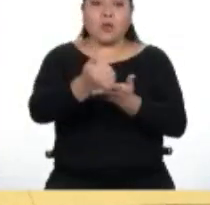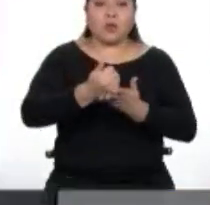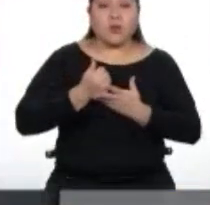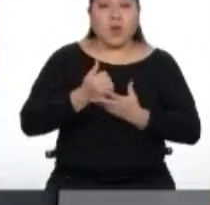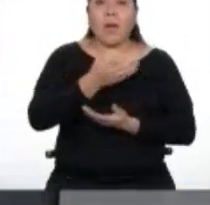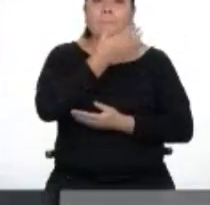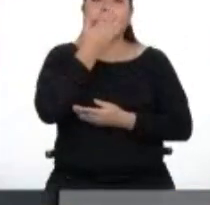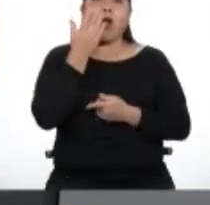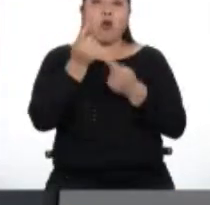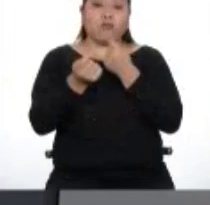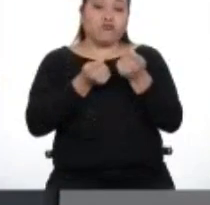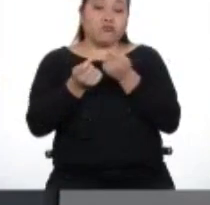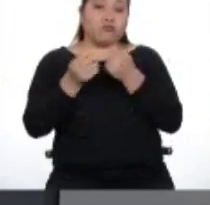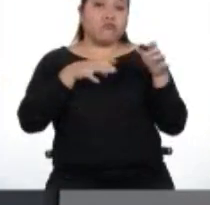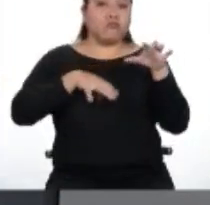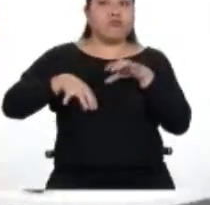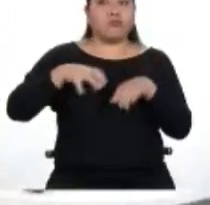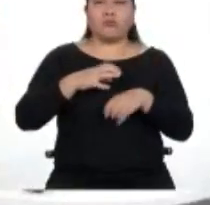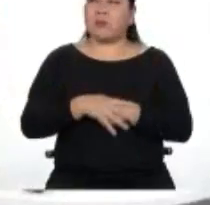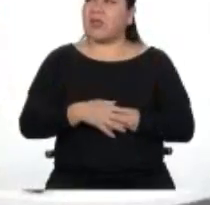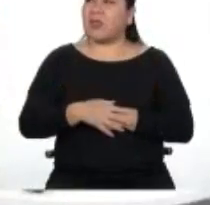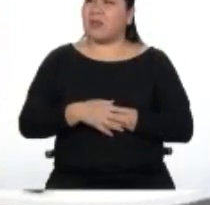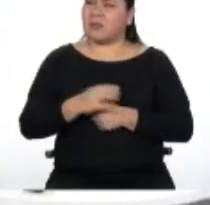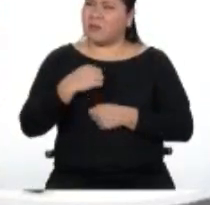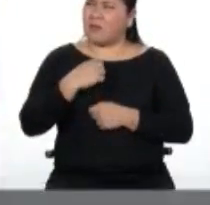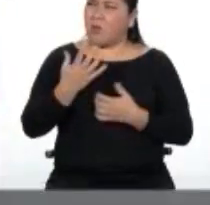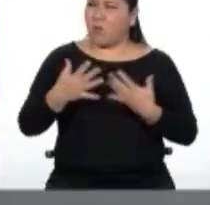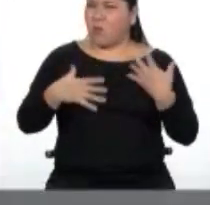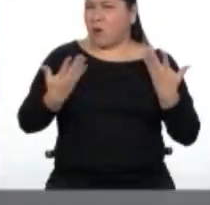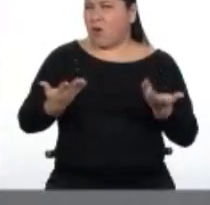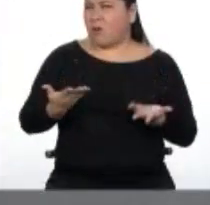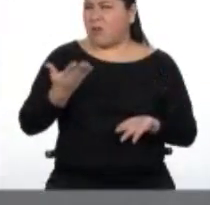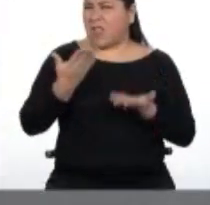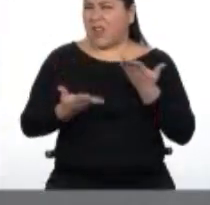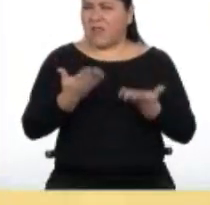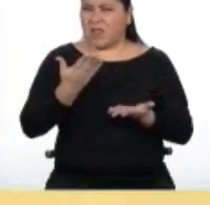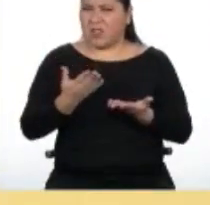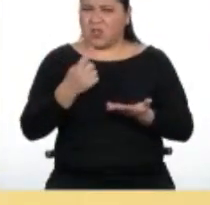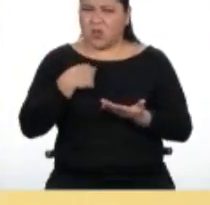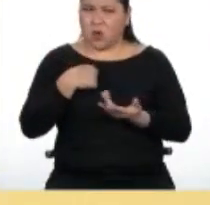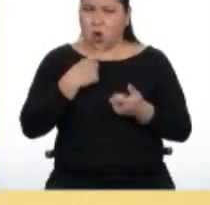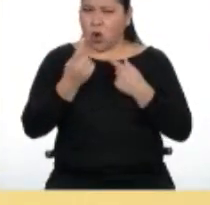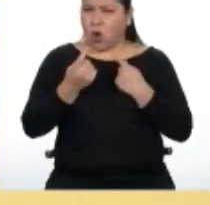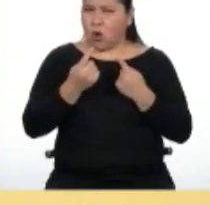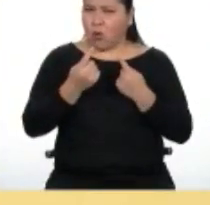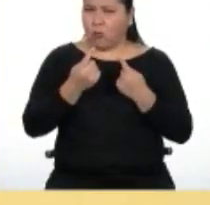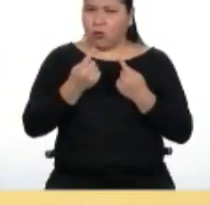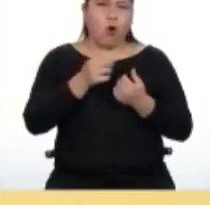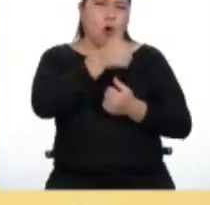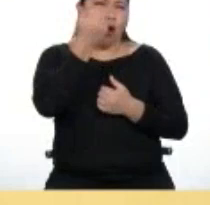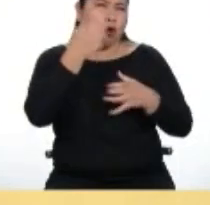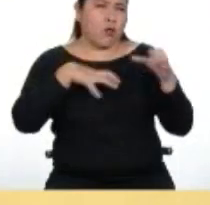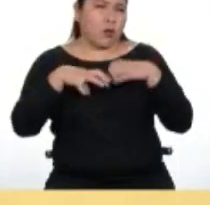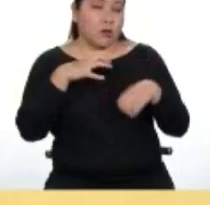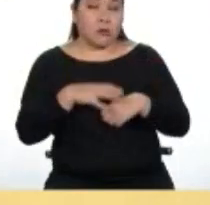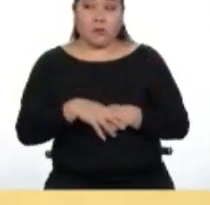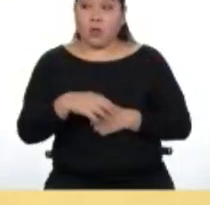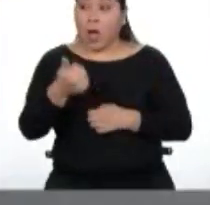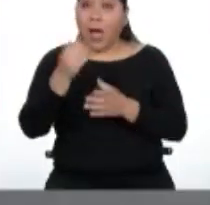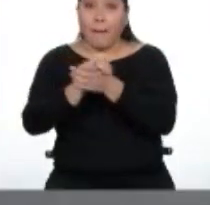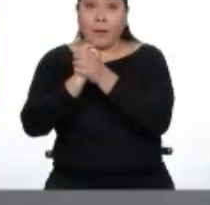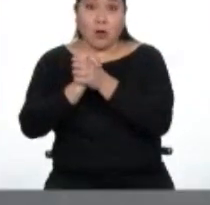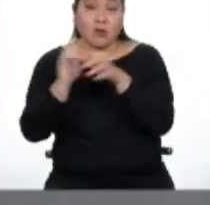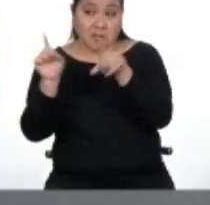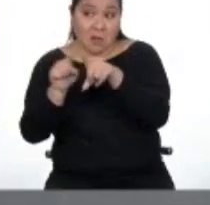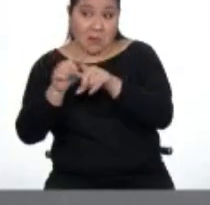adecuada. Pero, dígame, ¿acaso podría haber reaccionado distinto? ¿Tus demás compañeros también le gritaron?